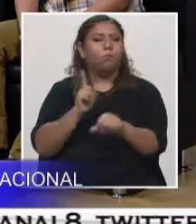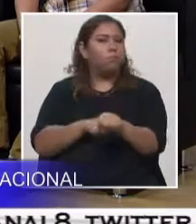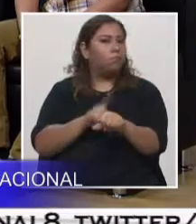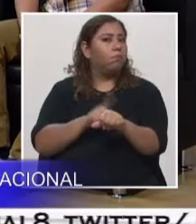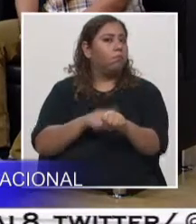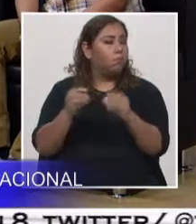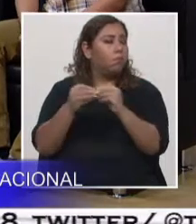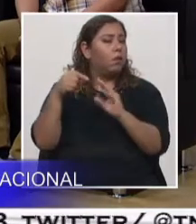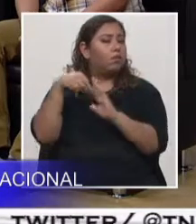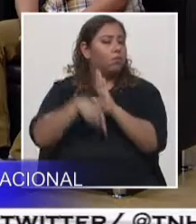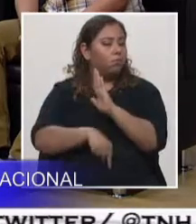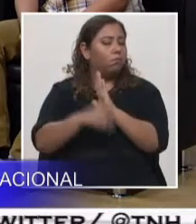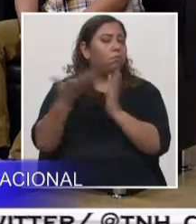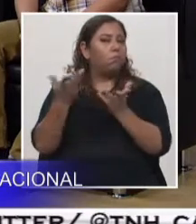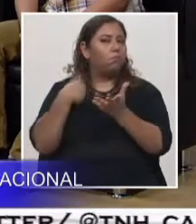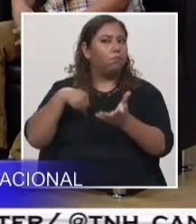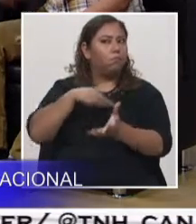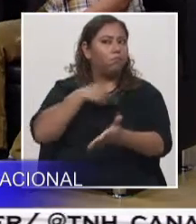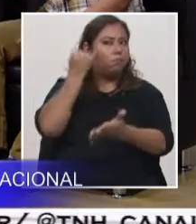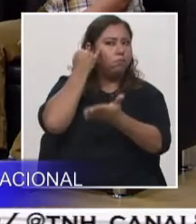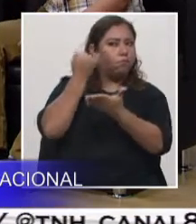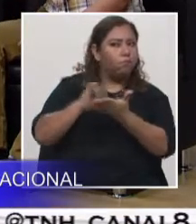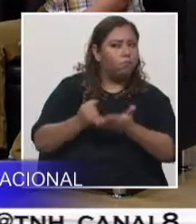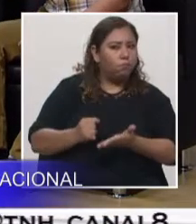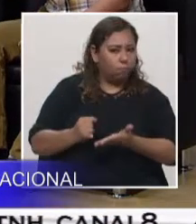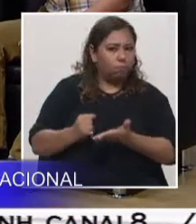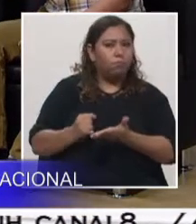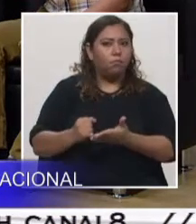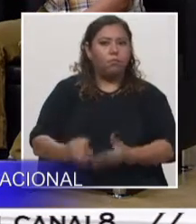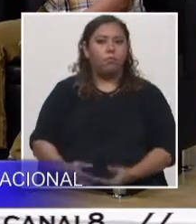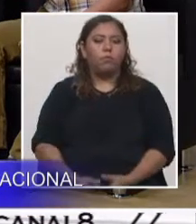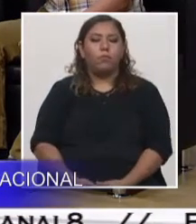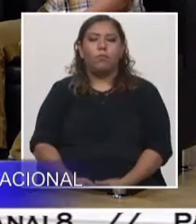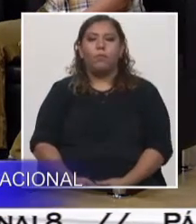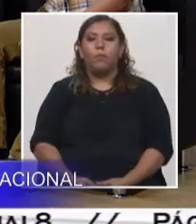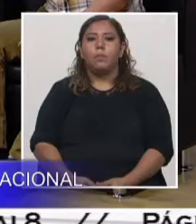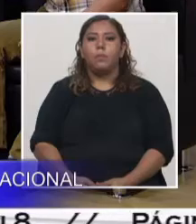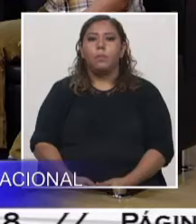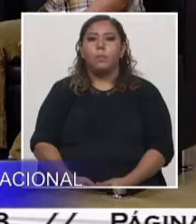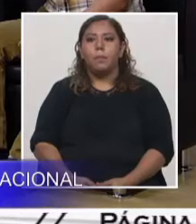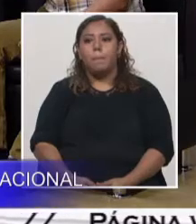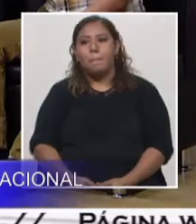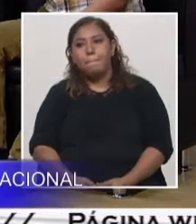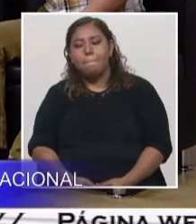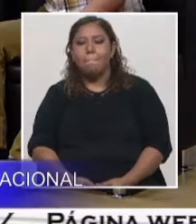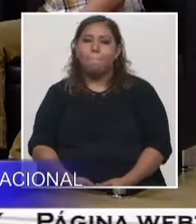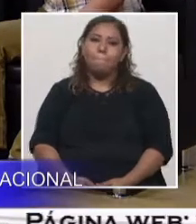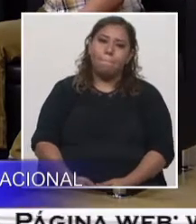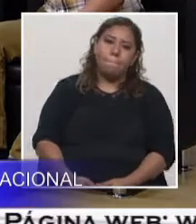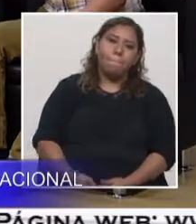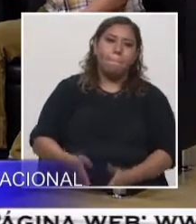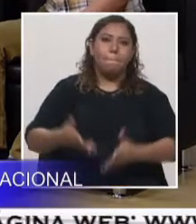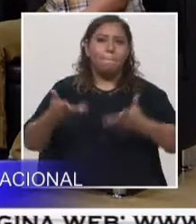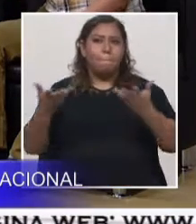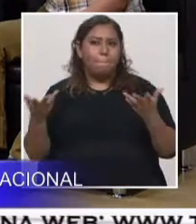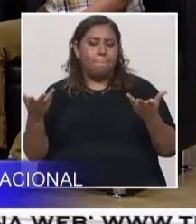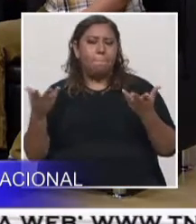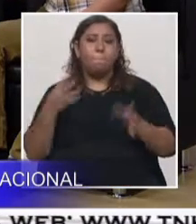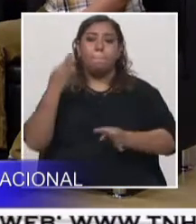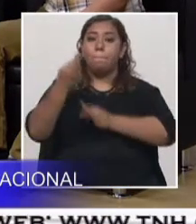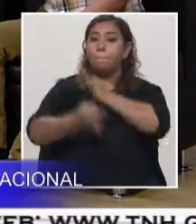licenciamiento ambiental, que deben de requerir ciertos estudios de acuerdo al tipo de